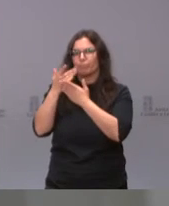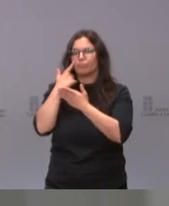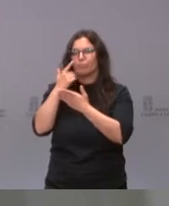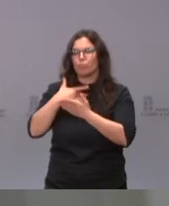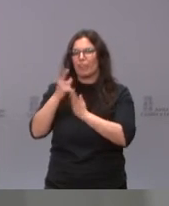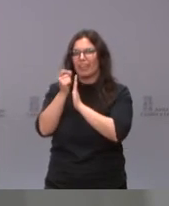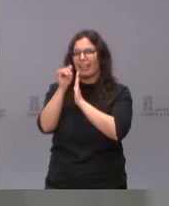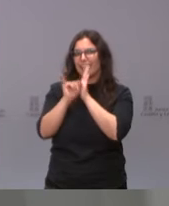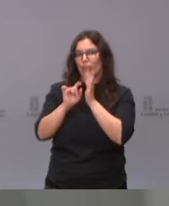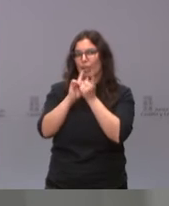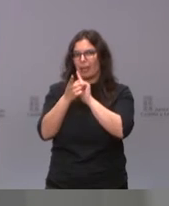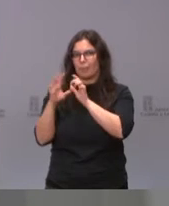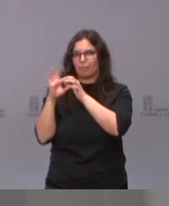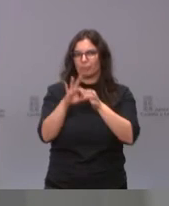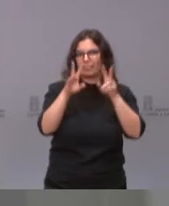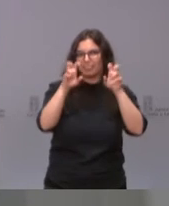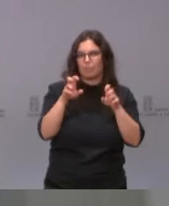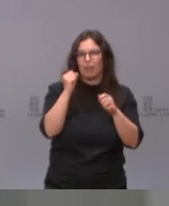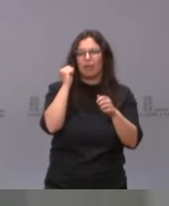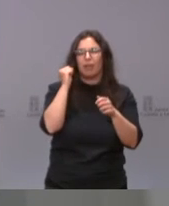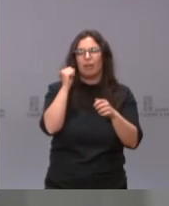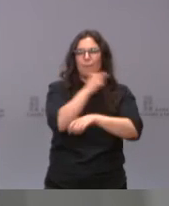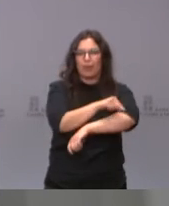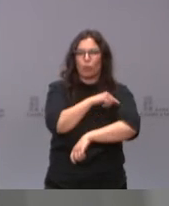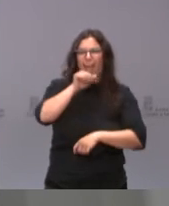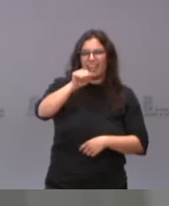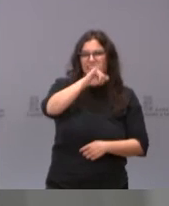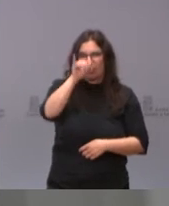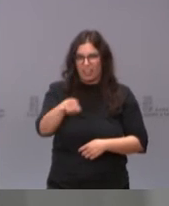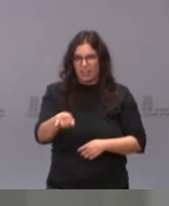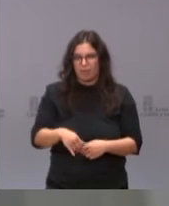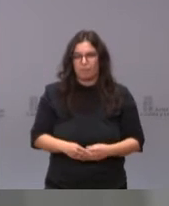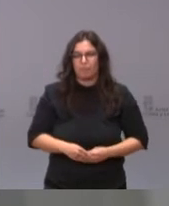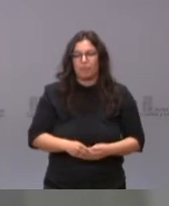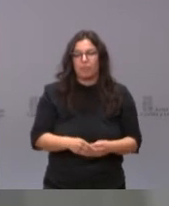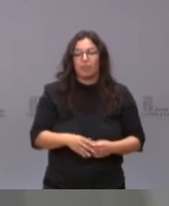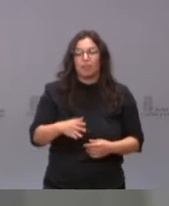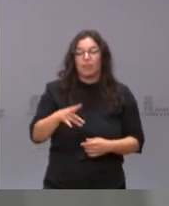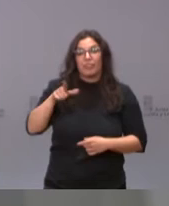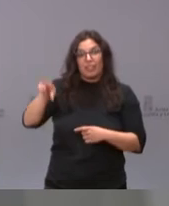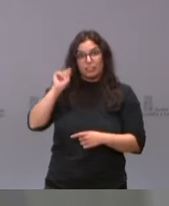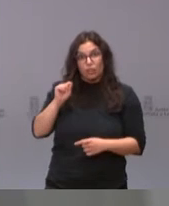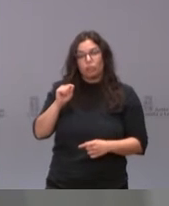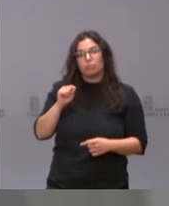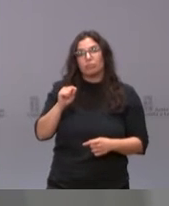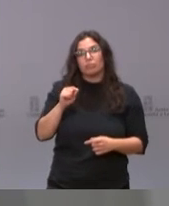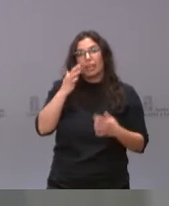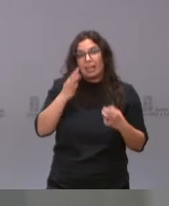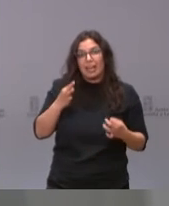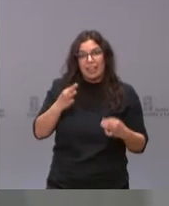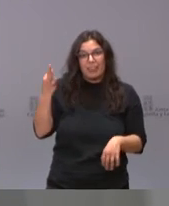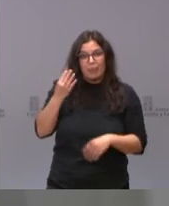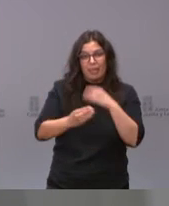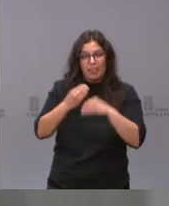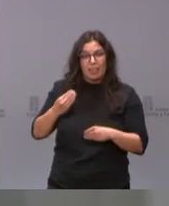de AstraZeneca. Se trataba de una decisión que probablemente debería haberle correspondido a quien le corresponde, que es